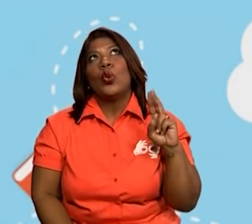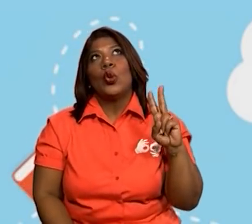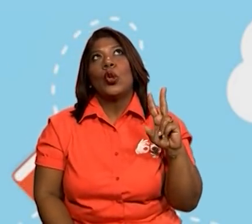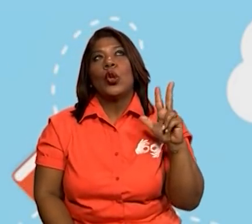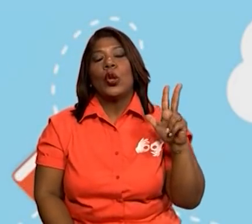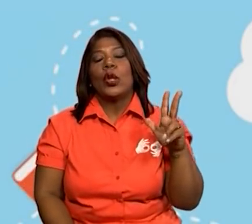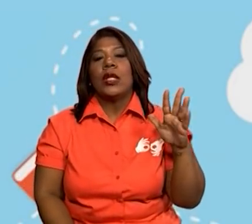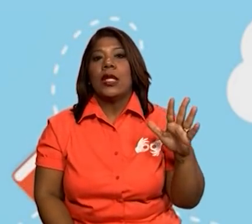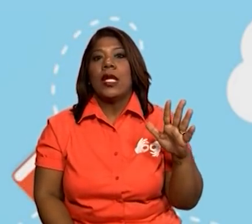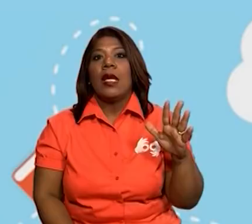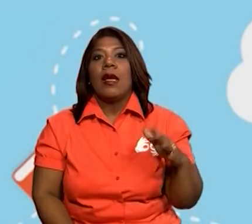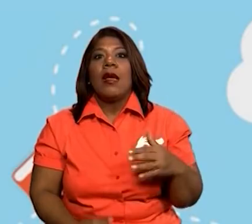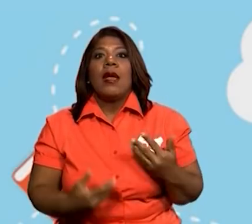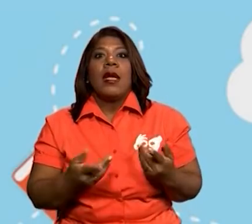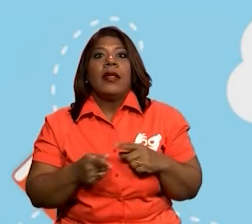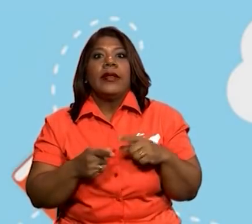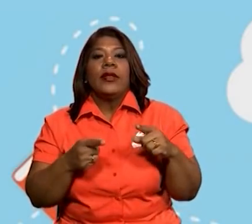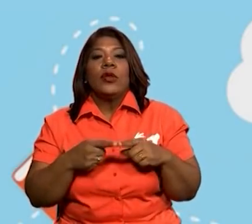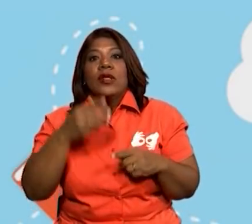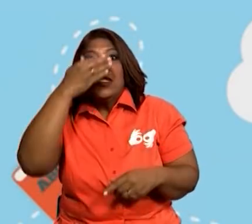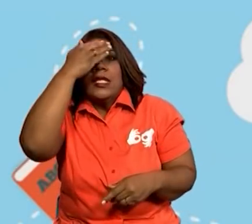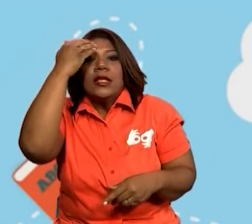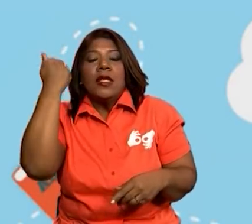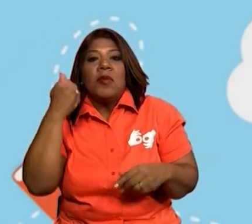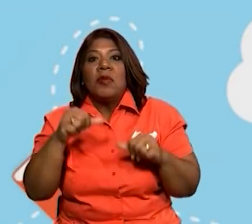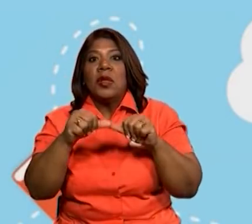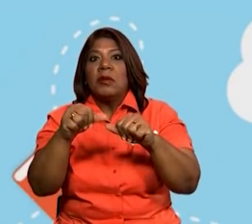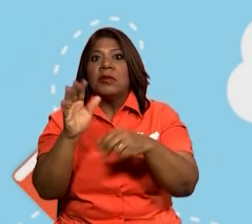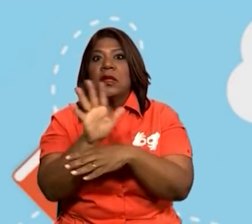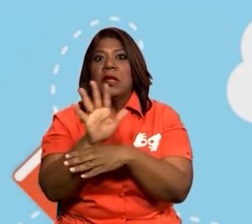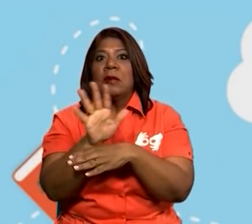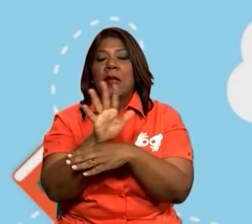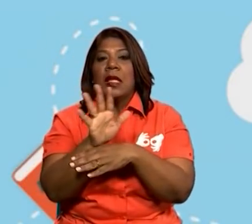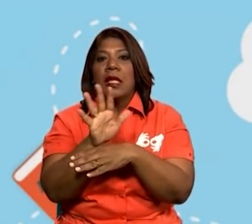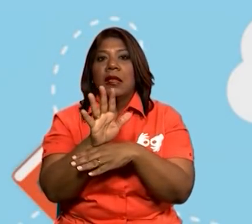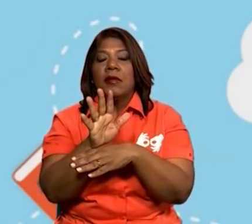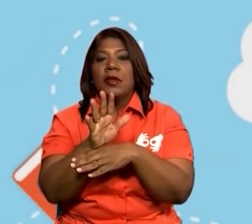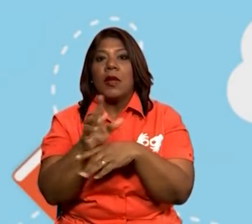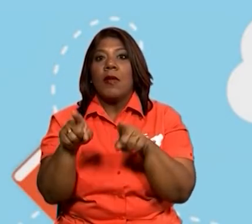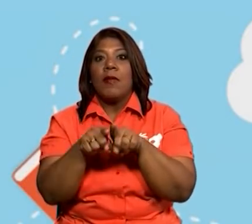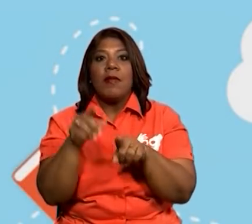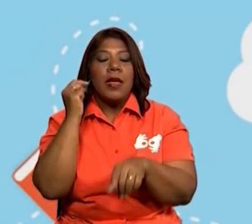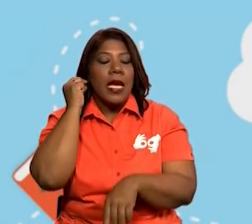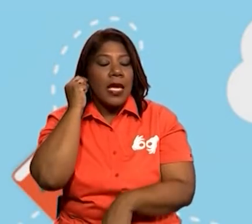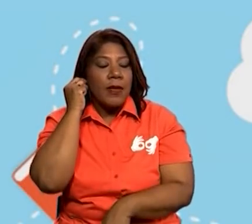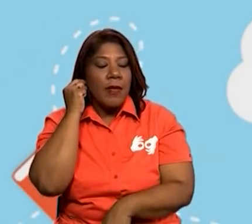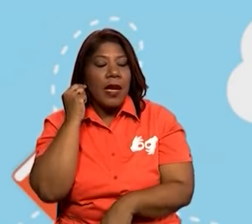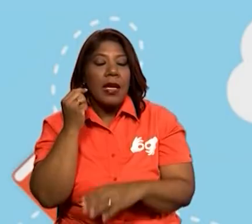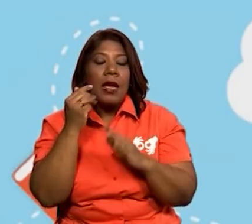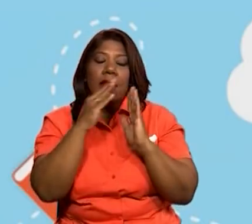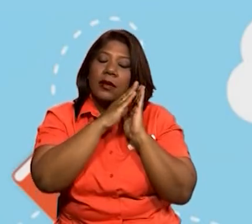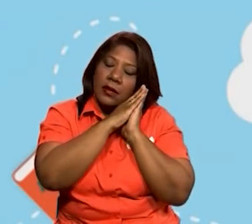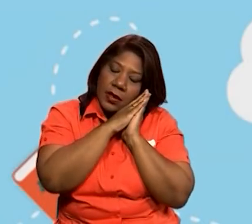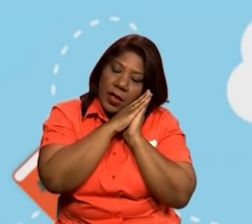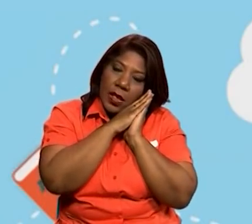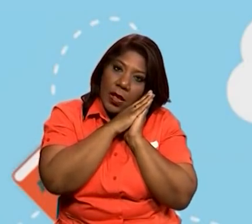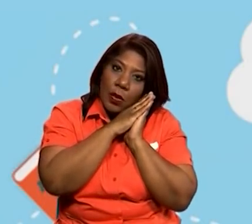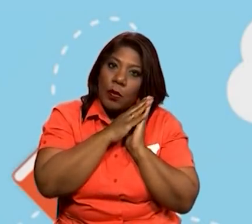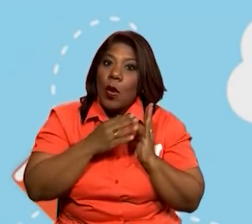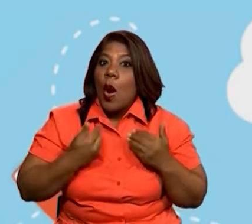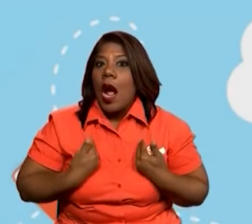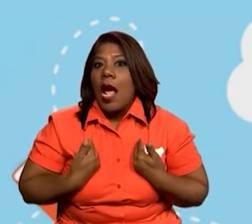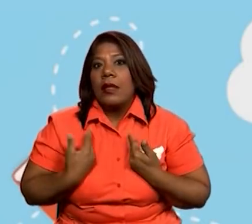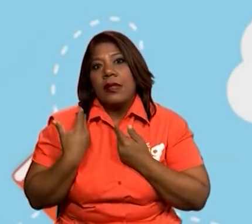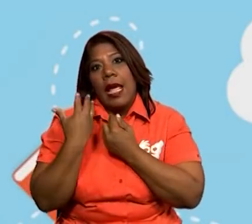profundamente dormida dentro del armario. ¿Verdad que causa mucha risa, cierto? Así